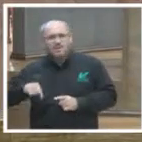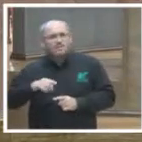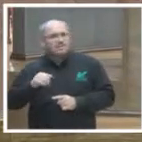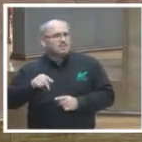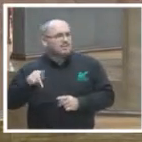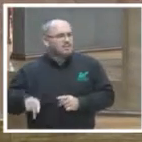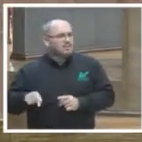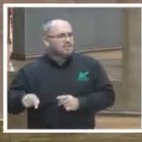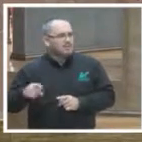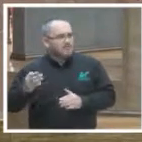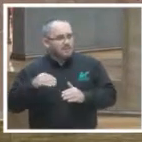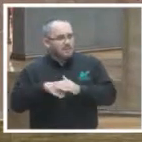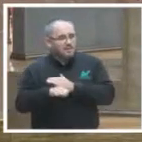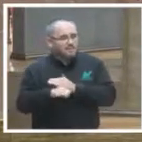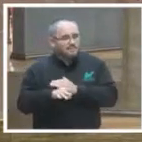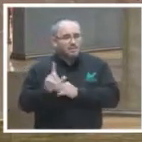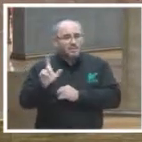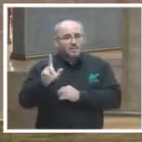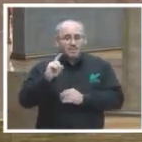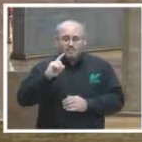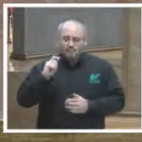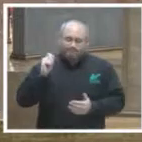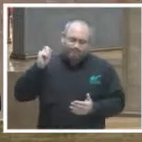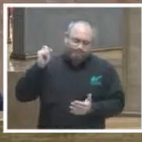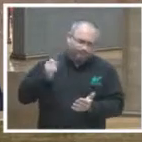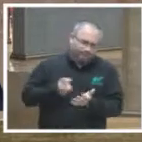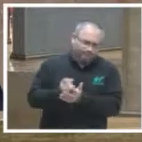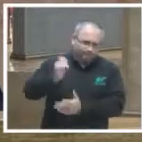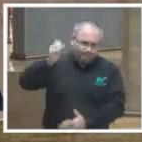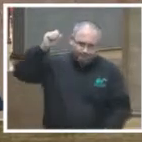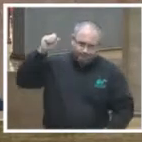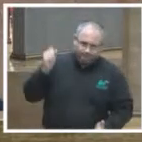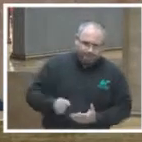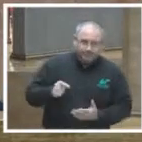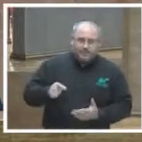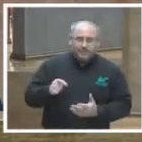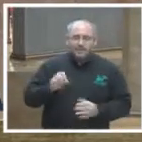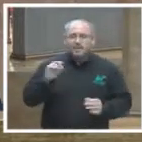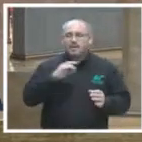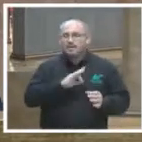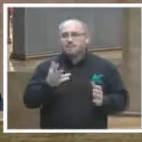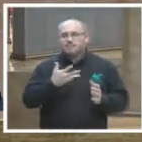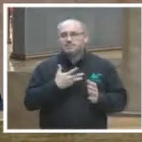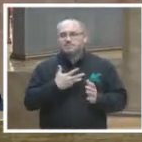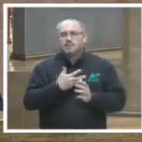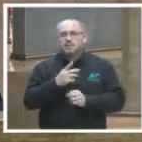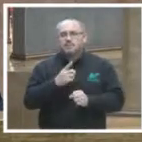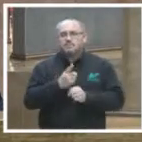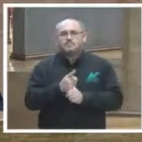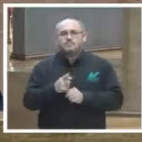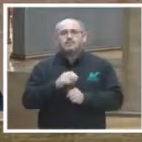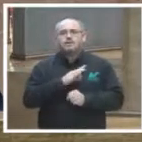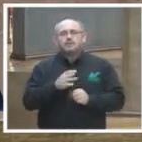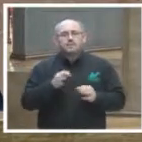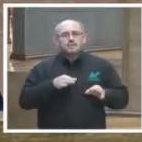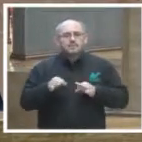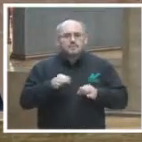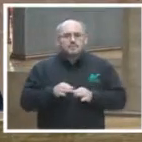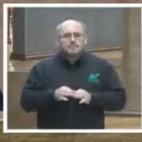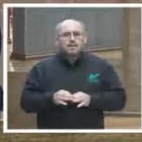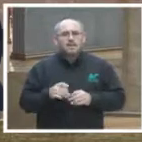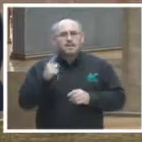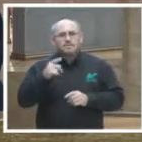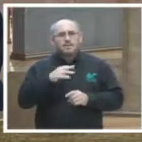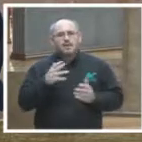accesible al momento de emitir sus sentencias que de manera razonada y ponderadora de derechos ha adoptado las medidas necesarias